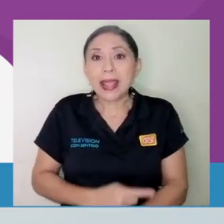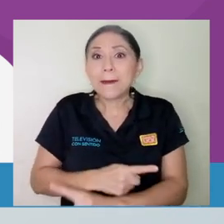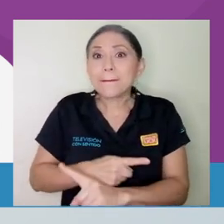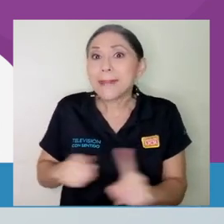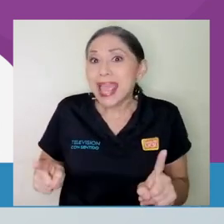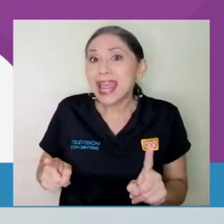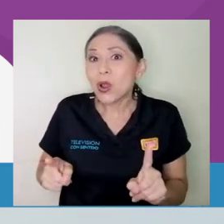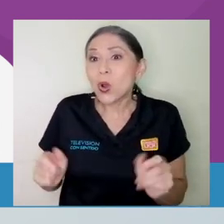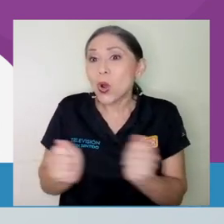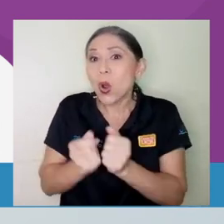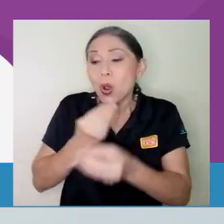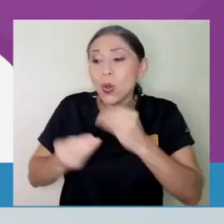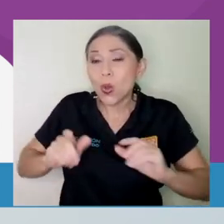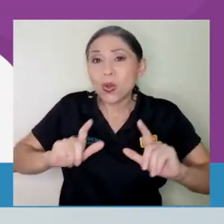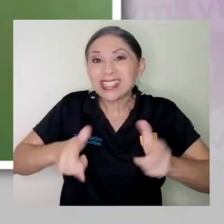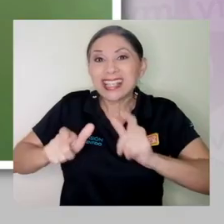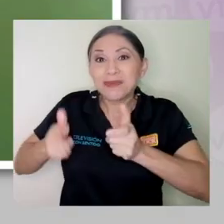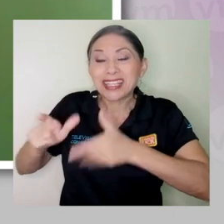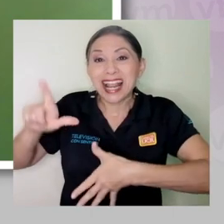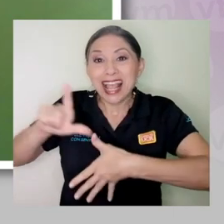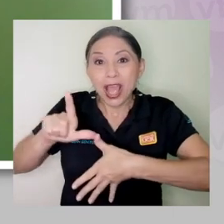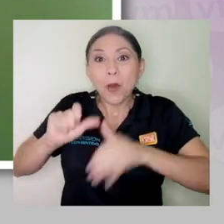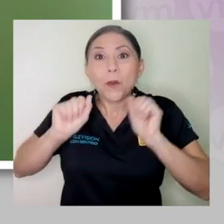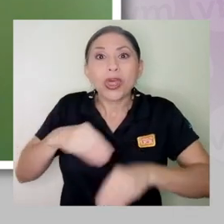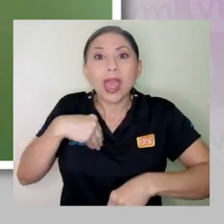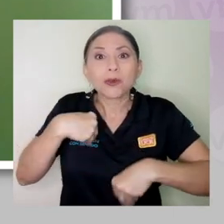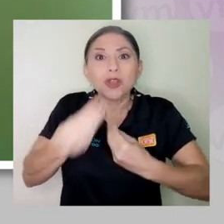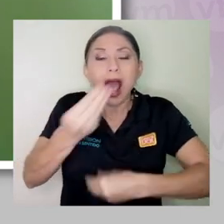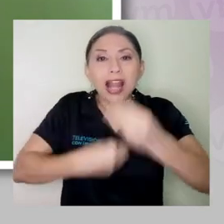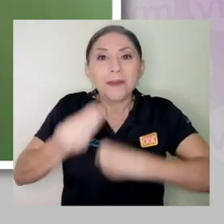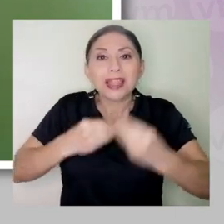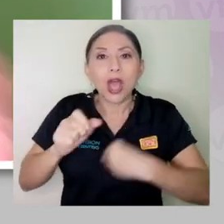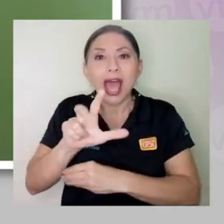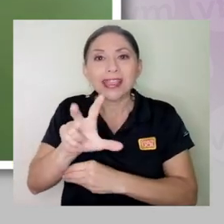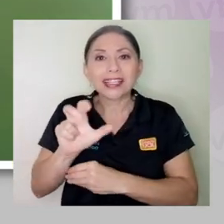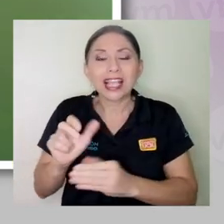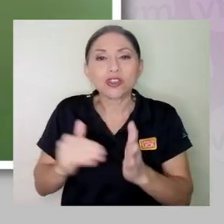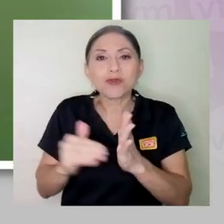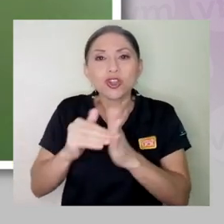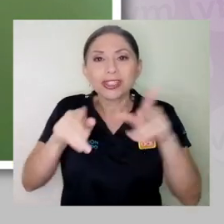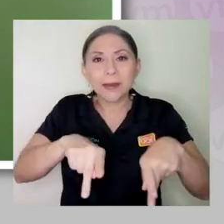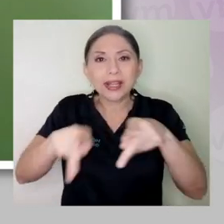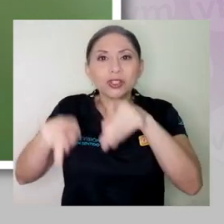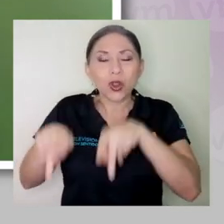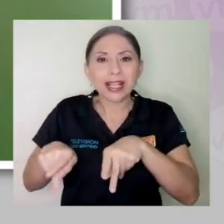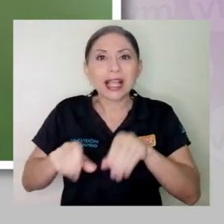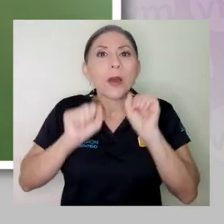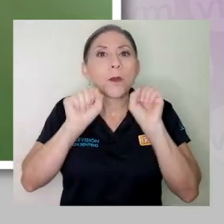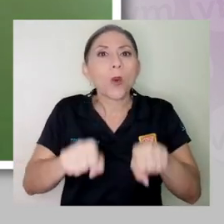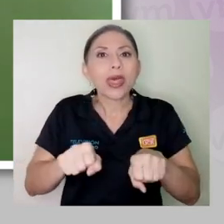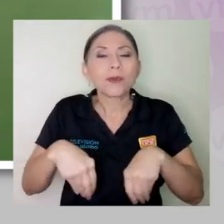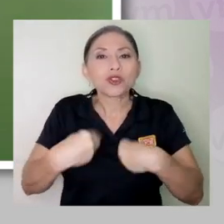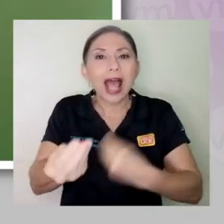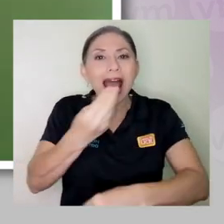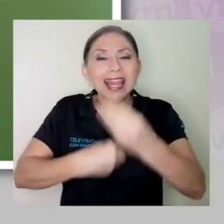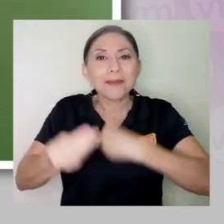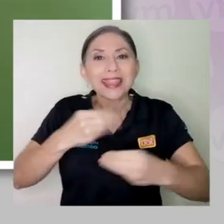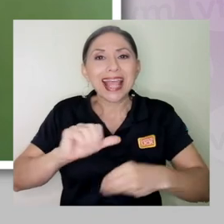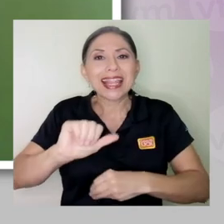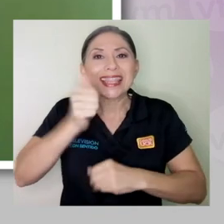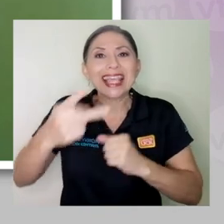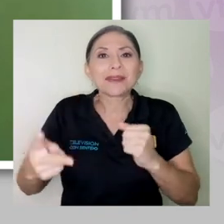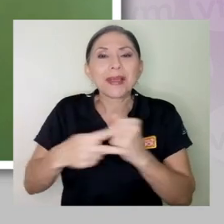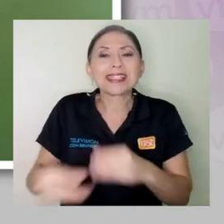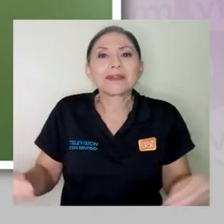alimentar más o menos 300 millones de personas. O sea, podemos alimentar 10 veces prácticamente las personas que tenemos